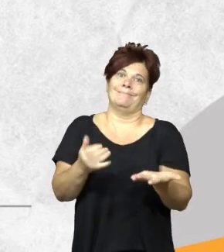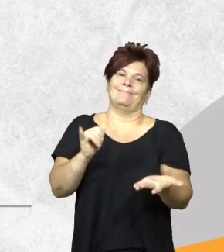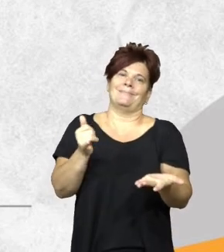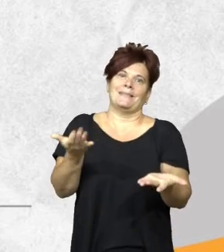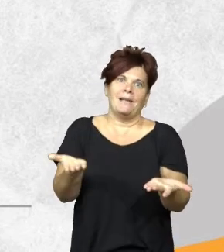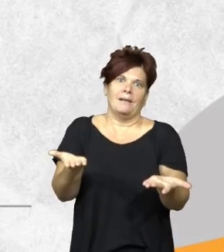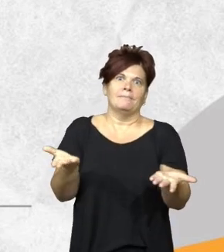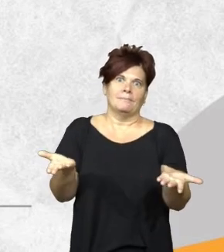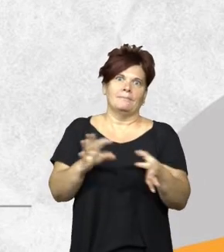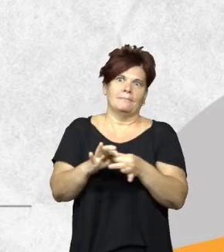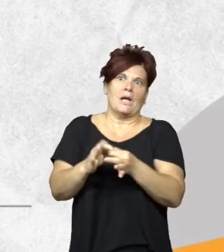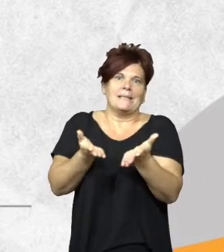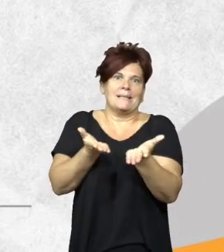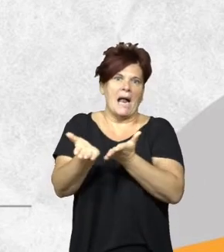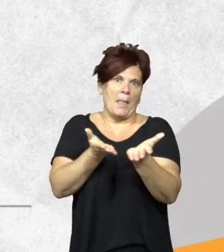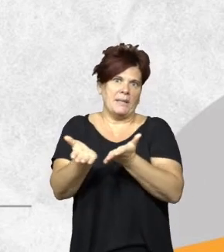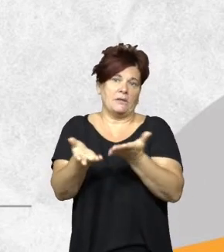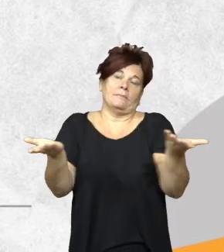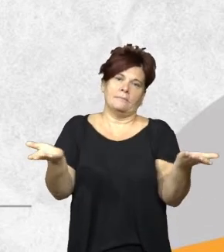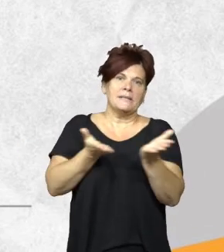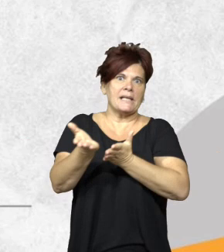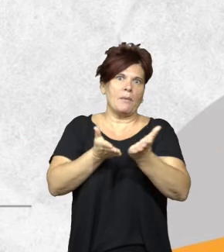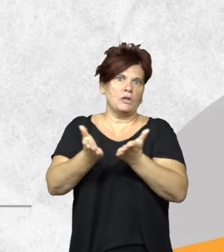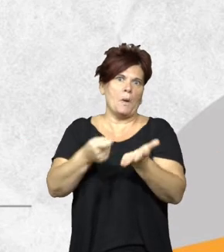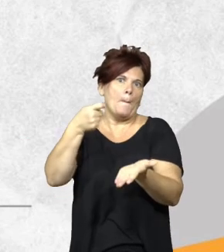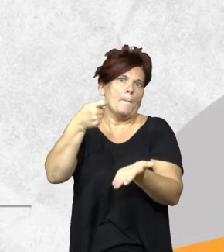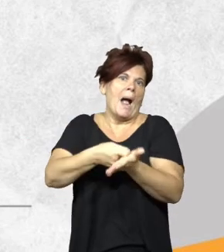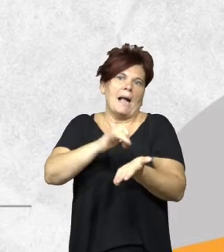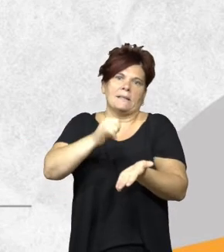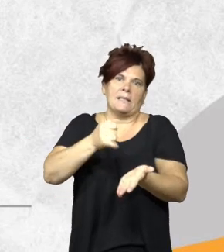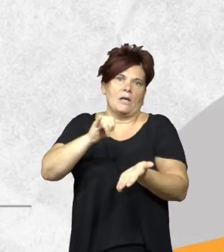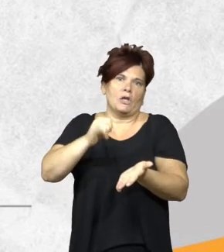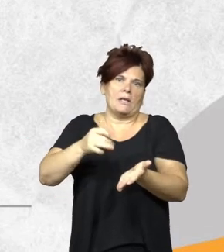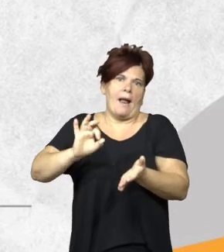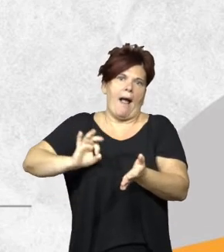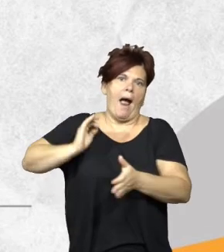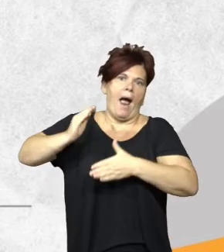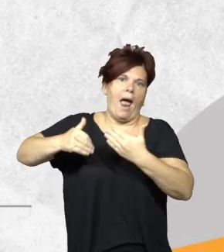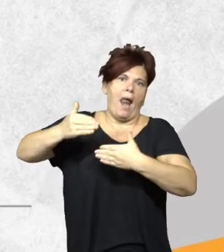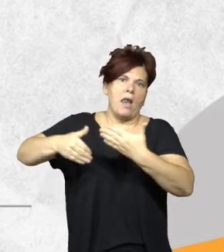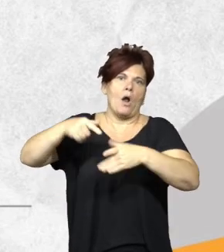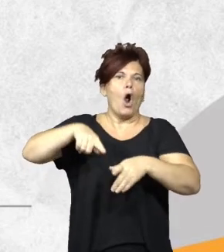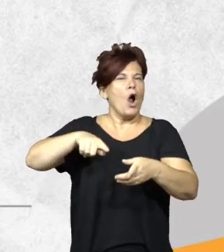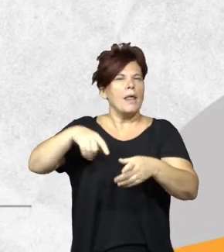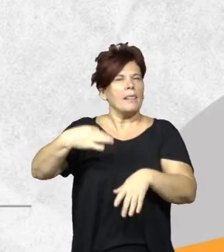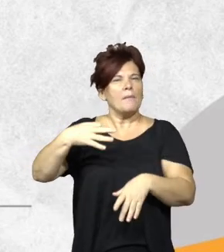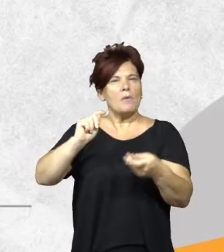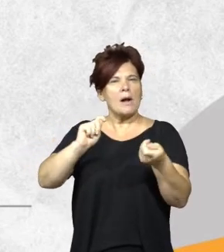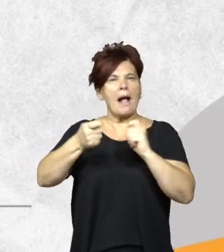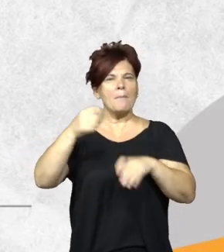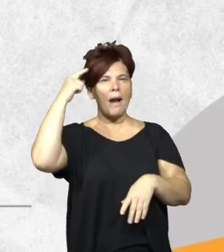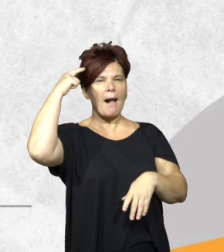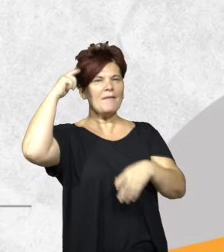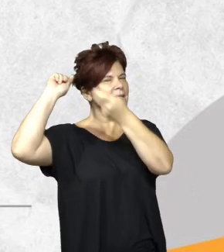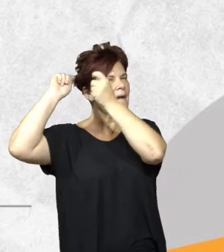Realmente es un servicio, y como todo servicio se paga, por años, años y años. Esto no fue así, hoy hay que cambiar toda una mentalidad, una